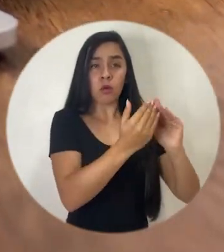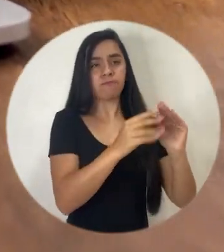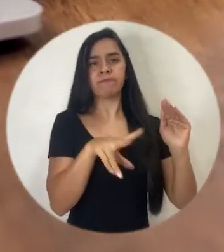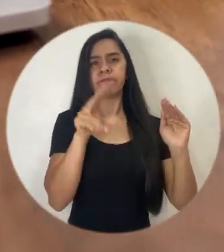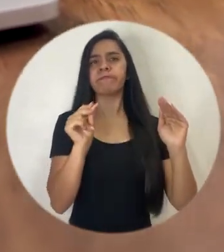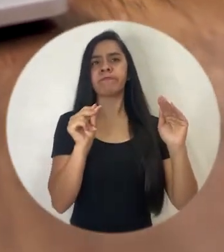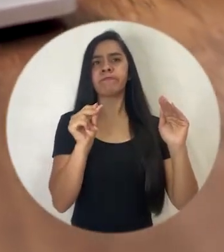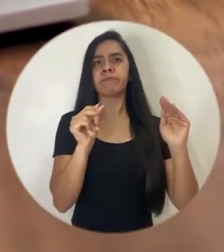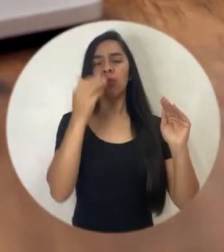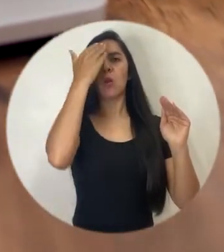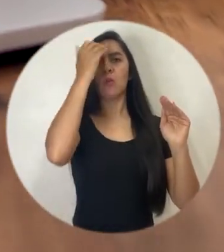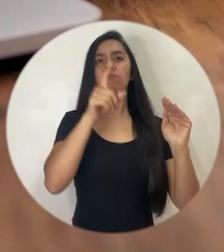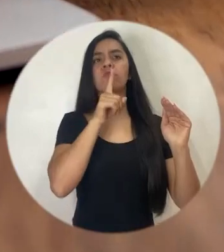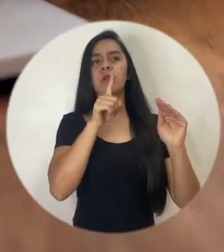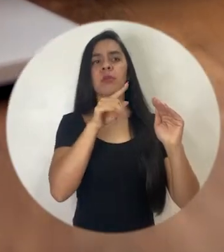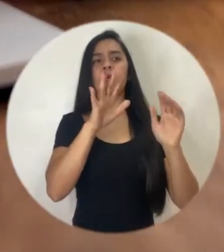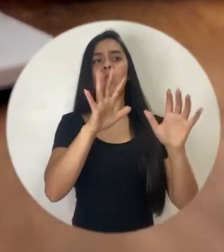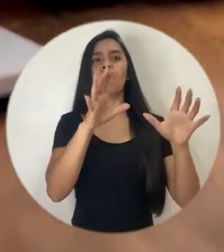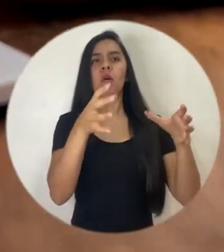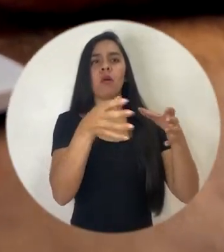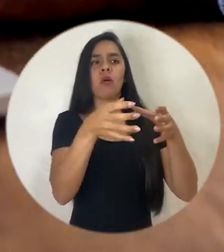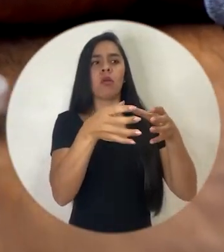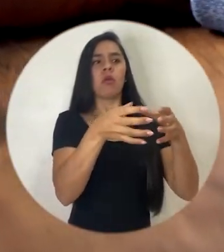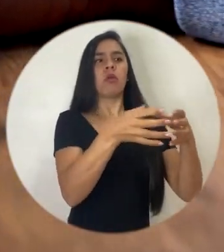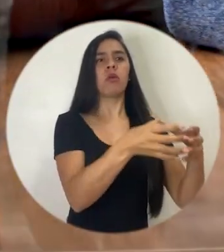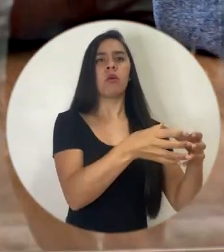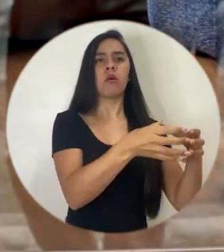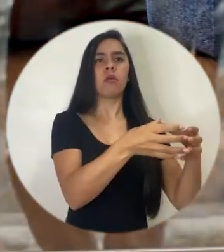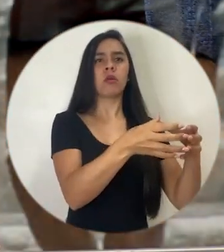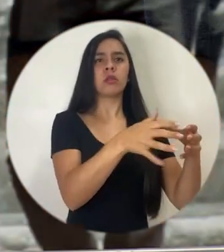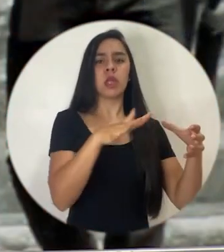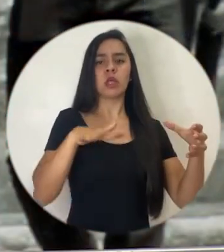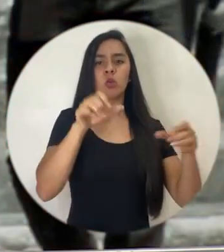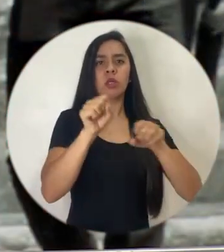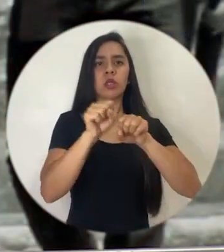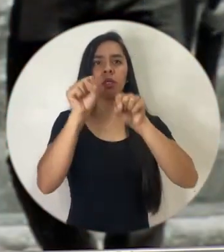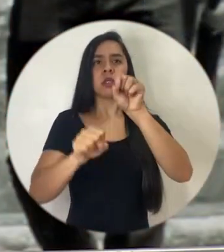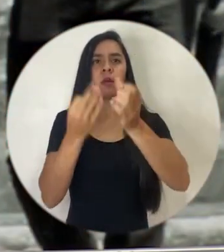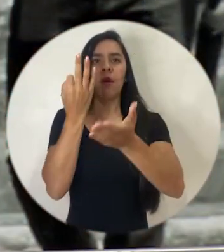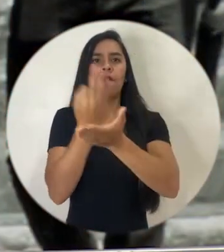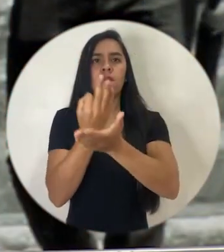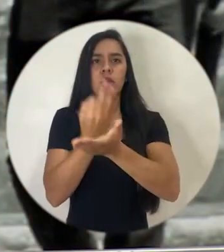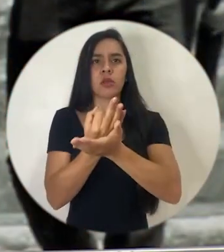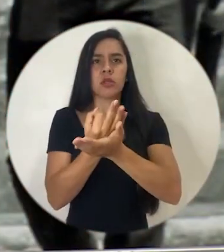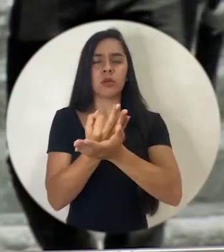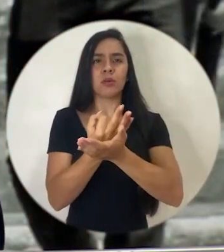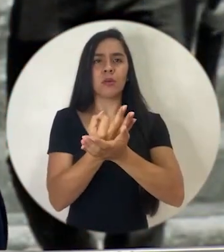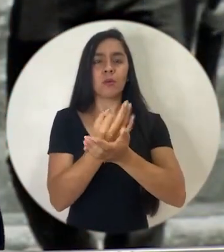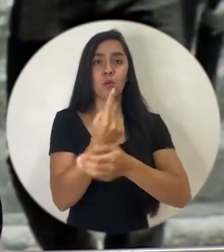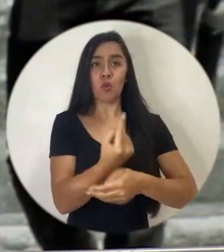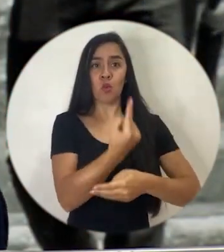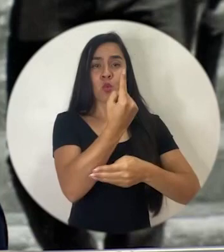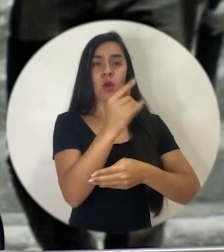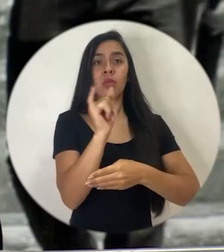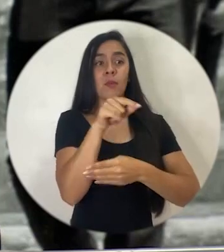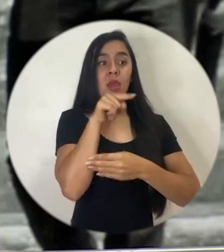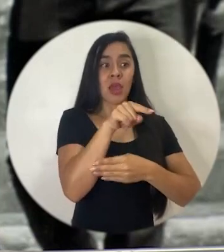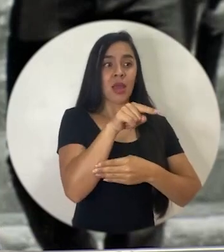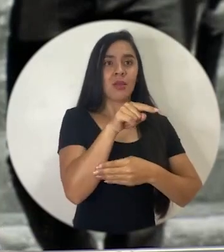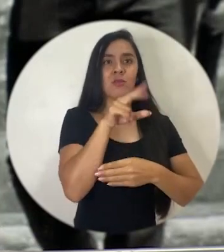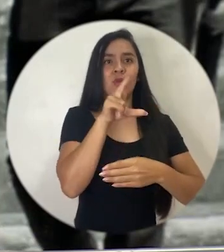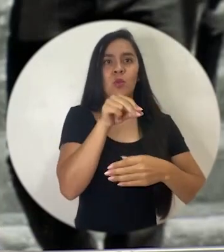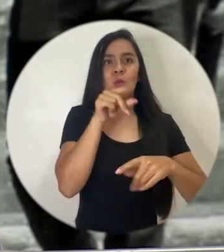porque los margina de todo el sistema financiero, pero no solo eso, si les impide